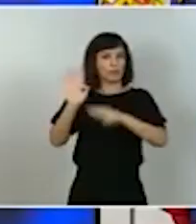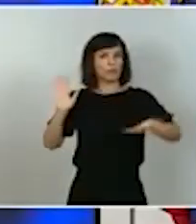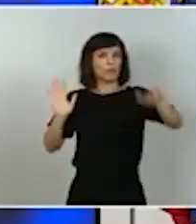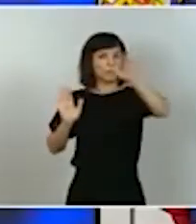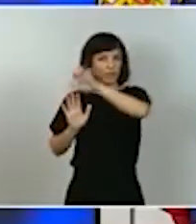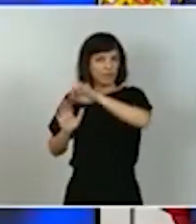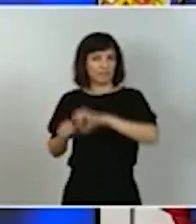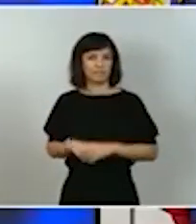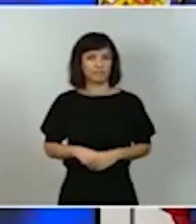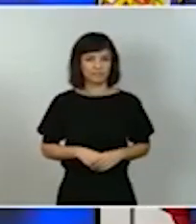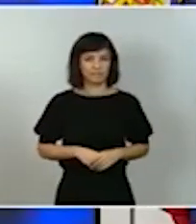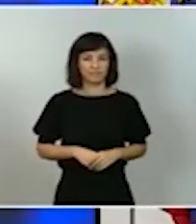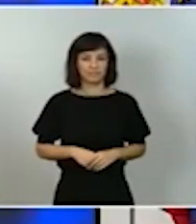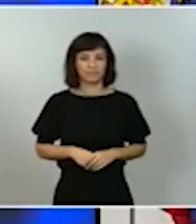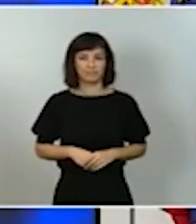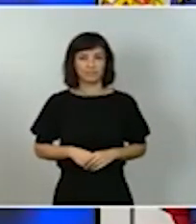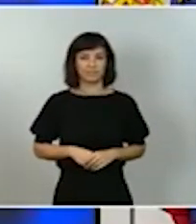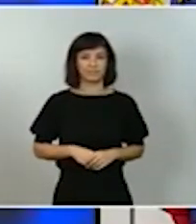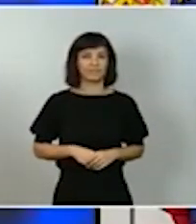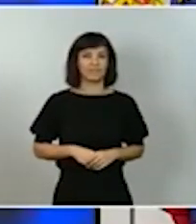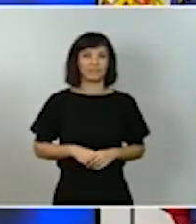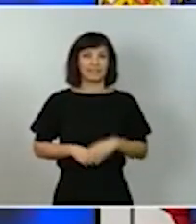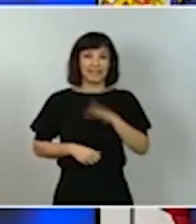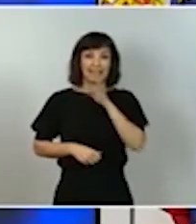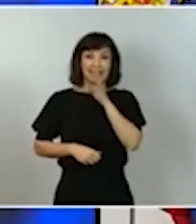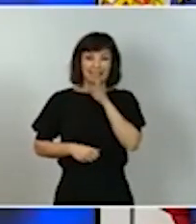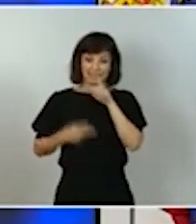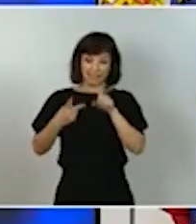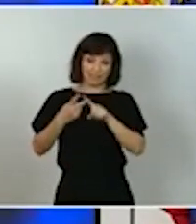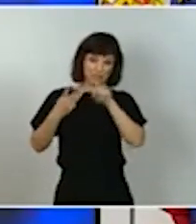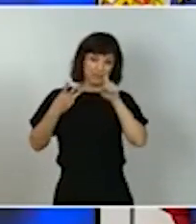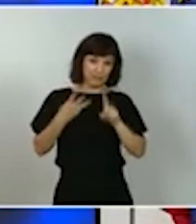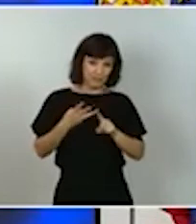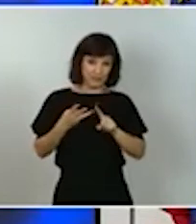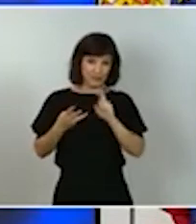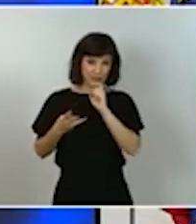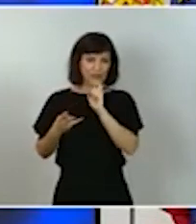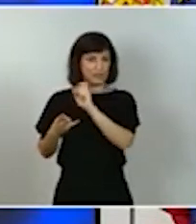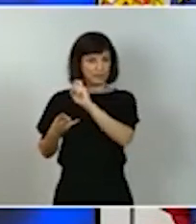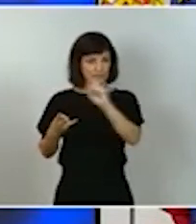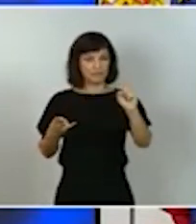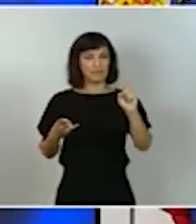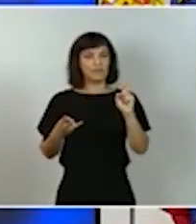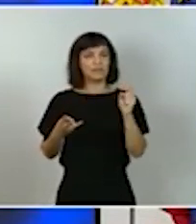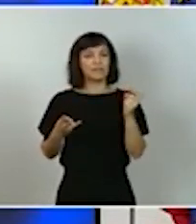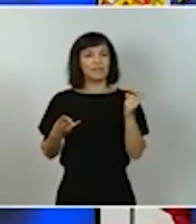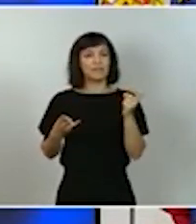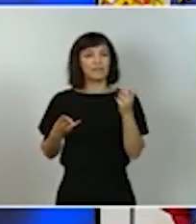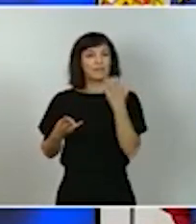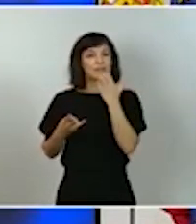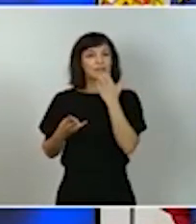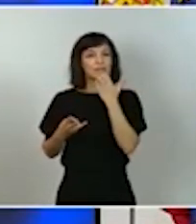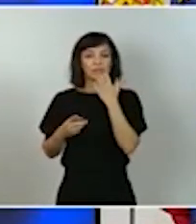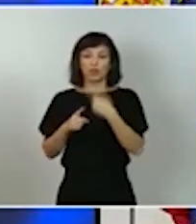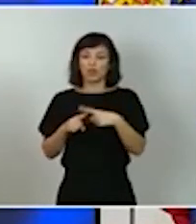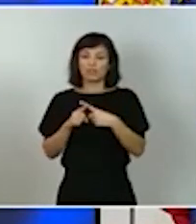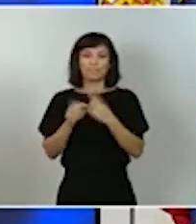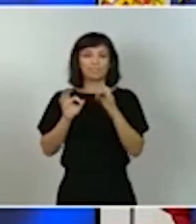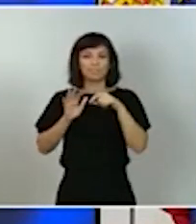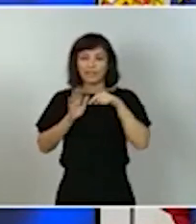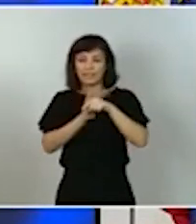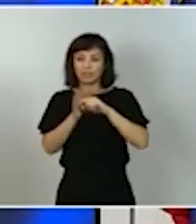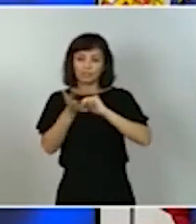en tercer lugar junto con este segundo importante anuncio revisaremos todos aquellos aspectos operativos o de gestión que resulte